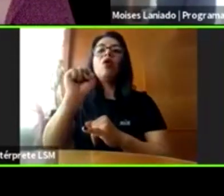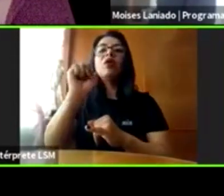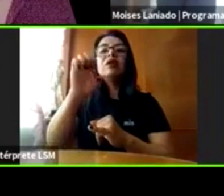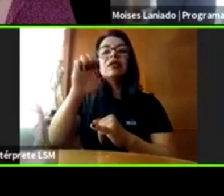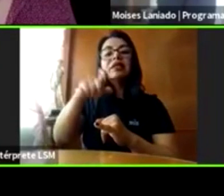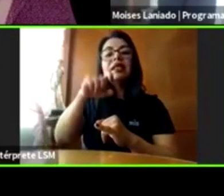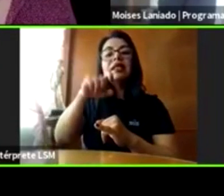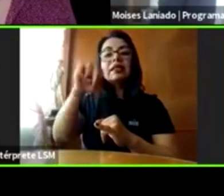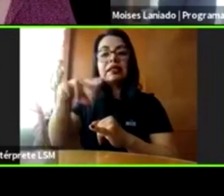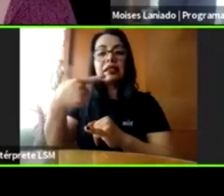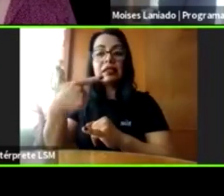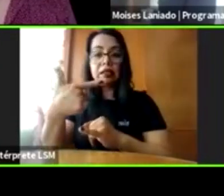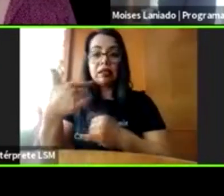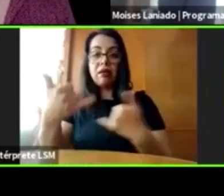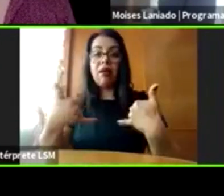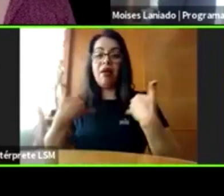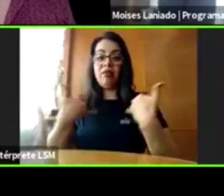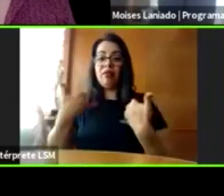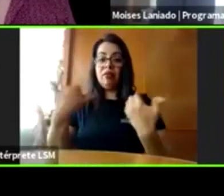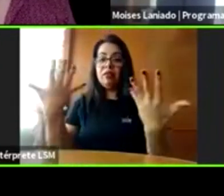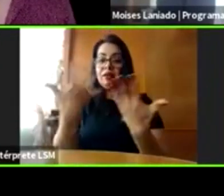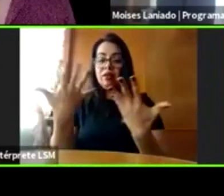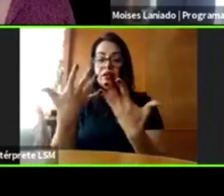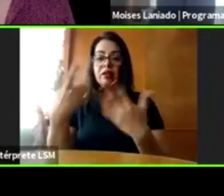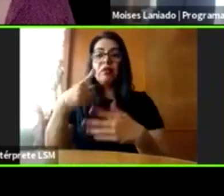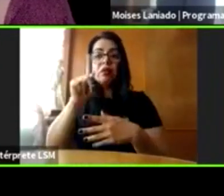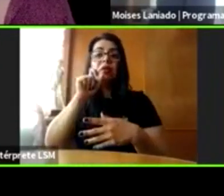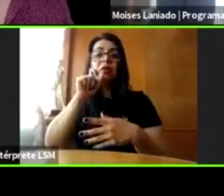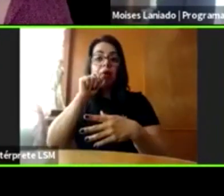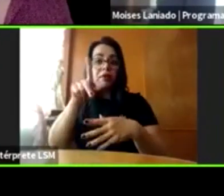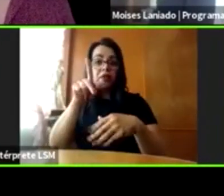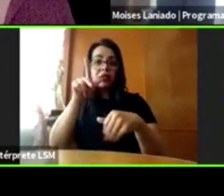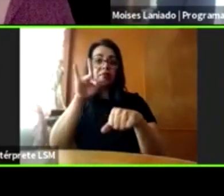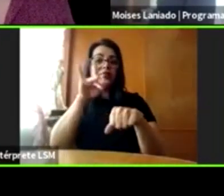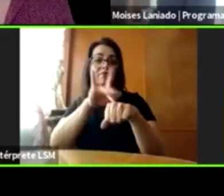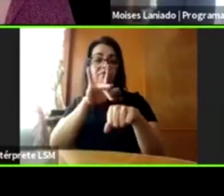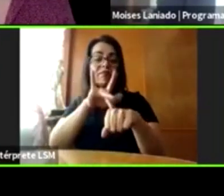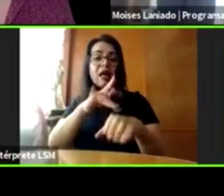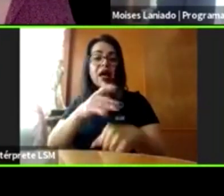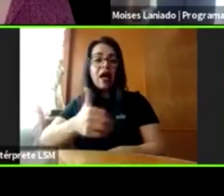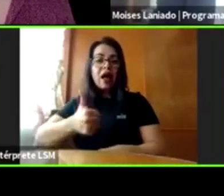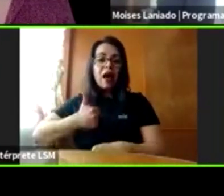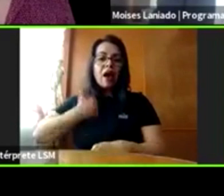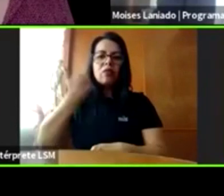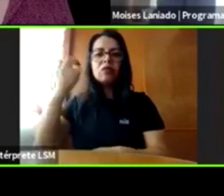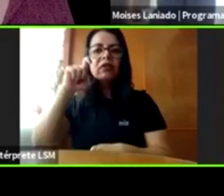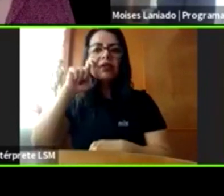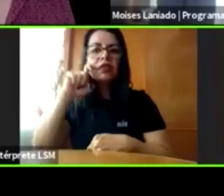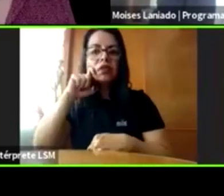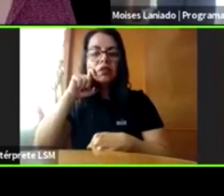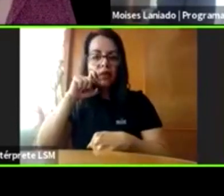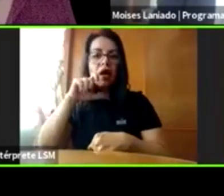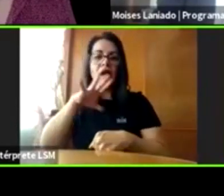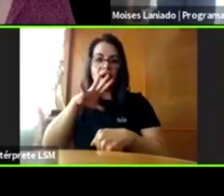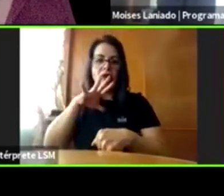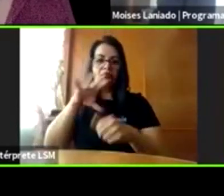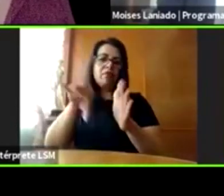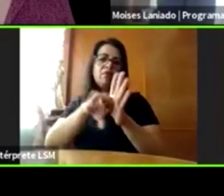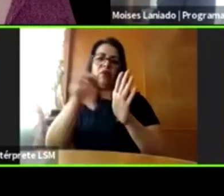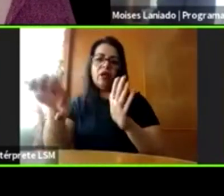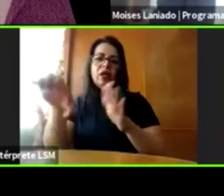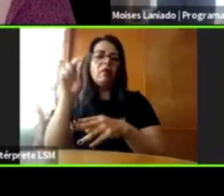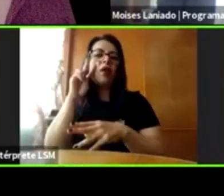pero también existe abuso sexual sin contacto físico cuando a los niños los exponemos a ver relaciones sexuales de